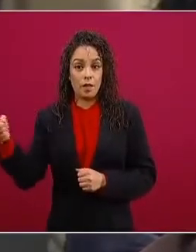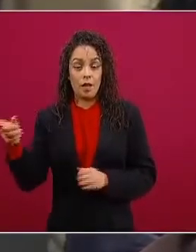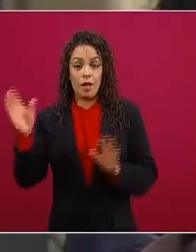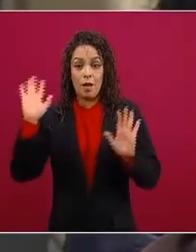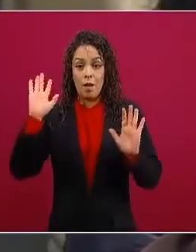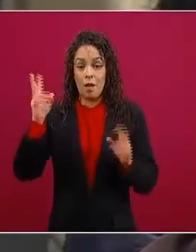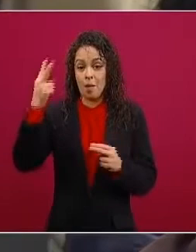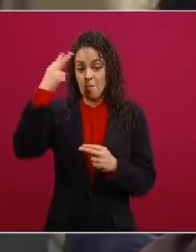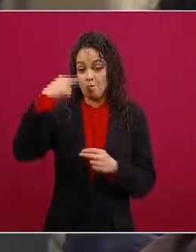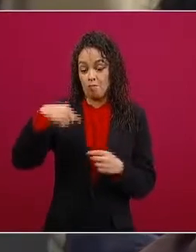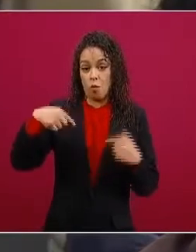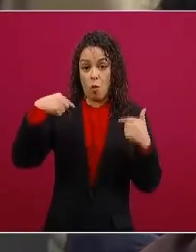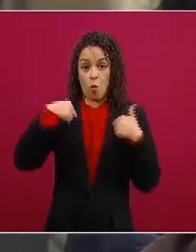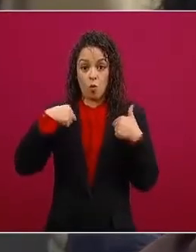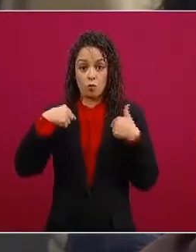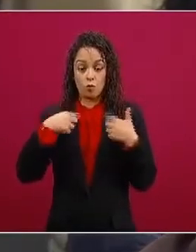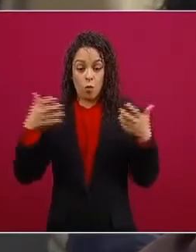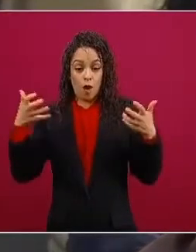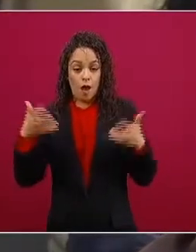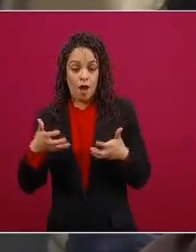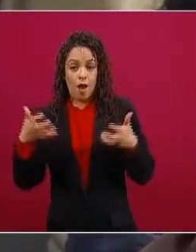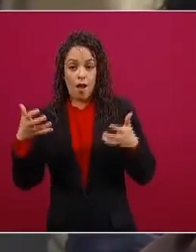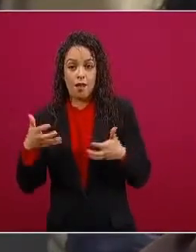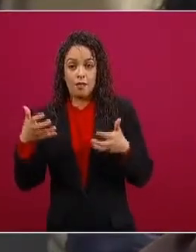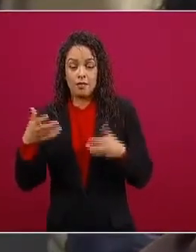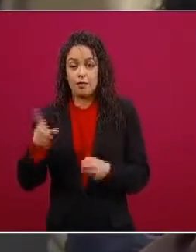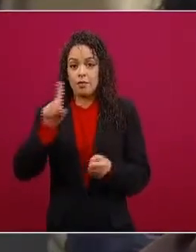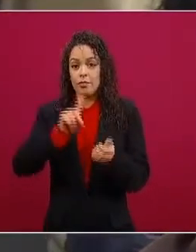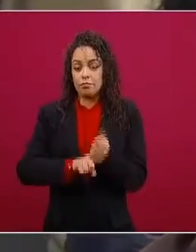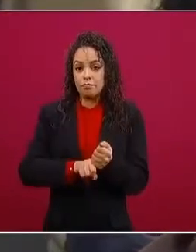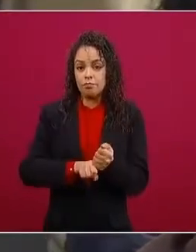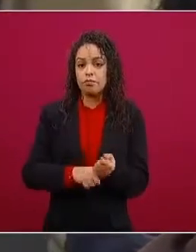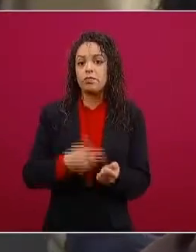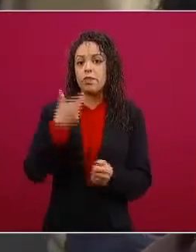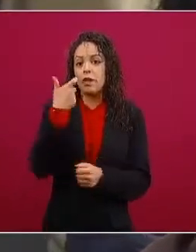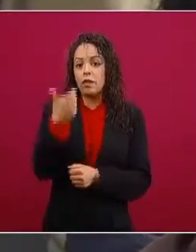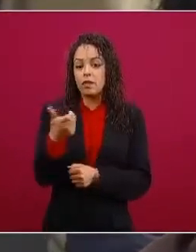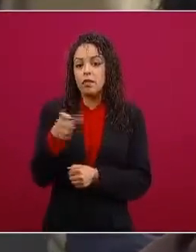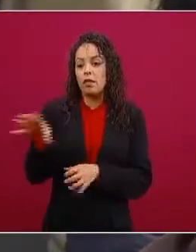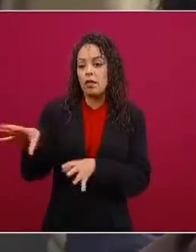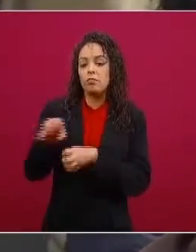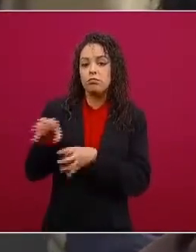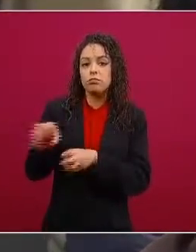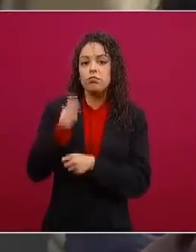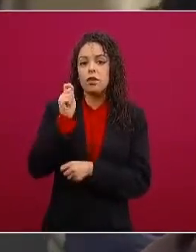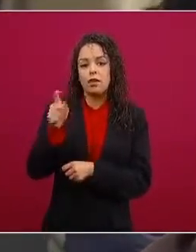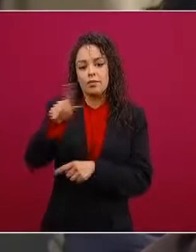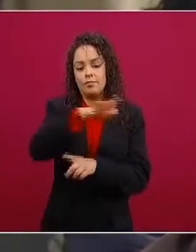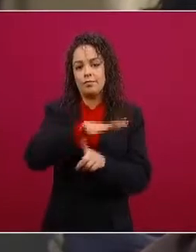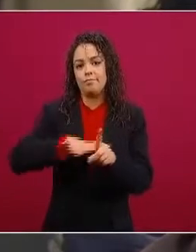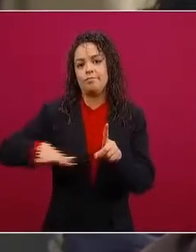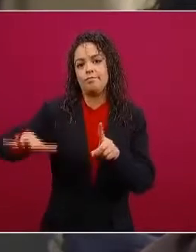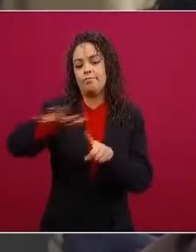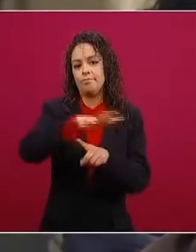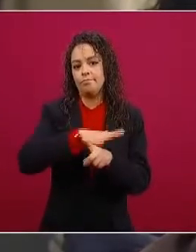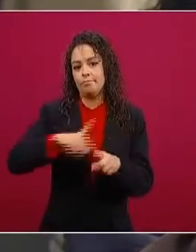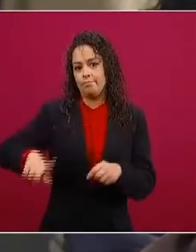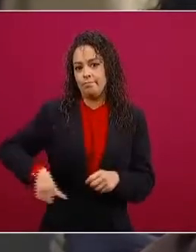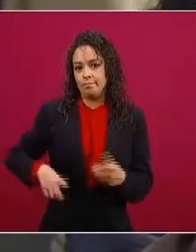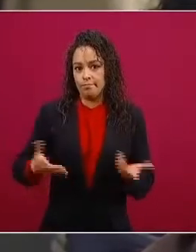con los recursos públicos para mantener a las orquestas para para decir que es el que él